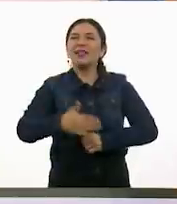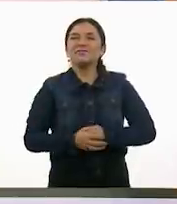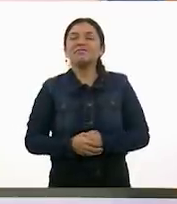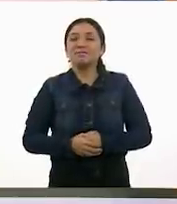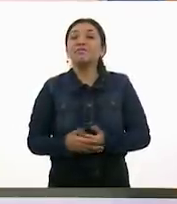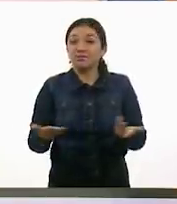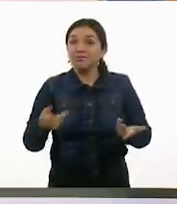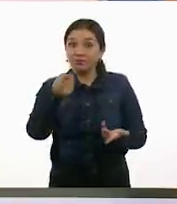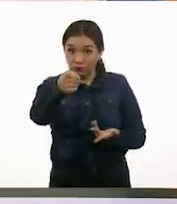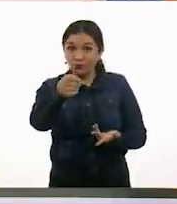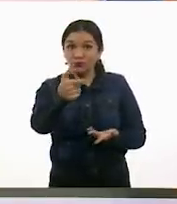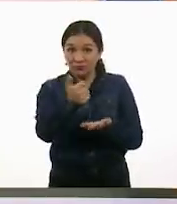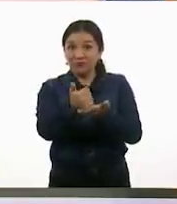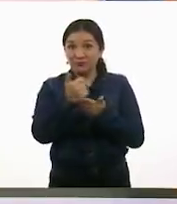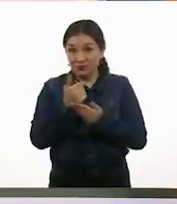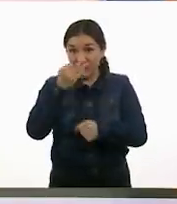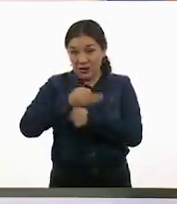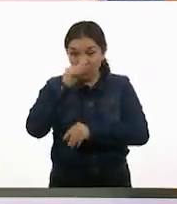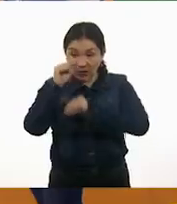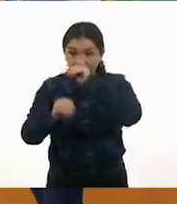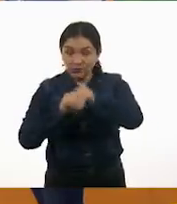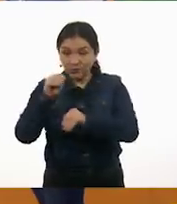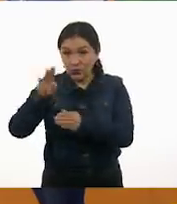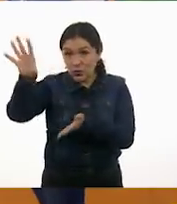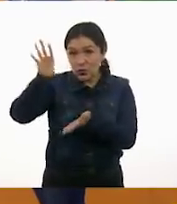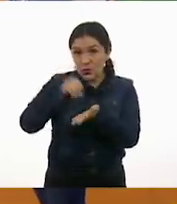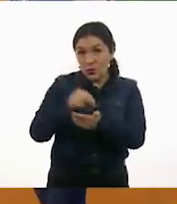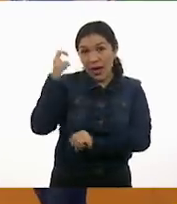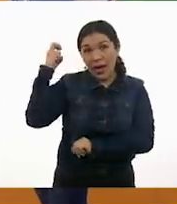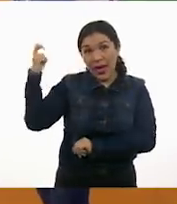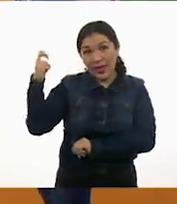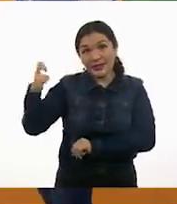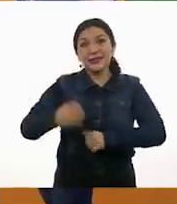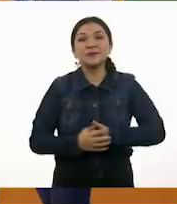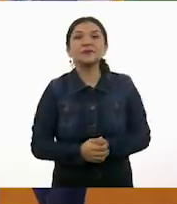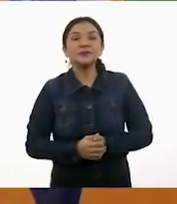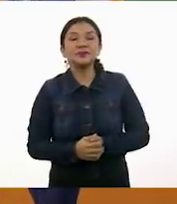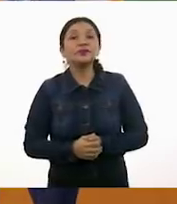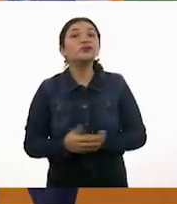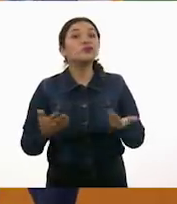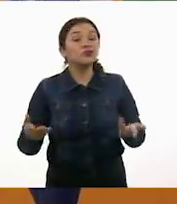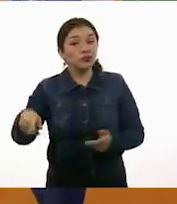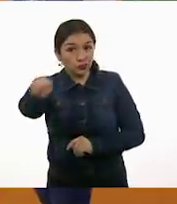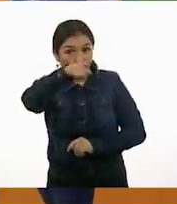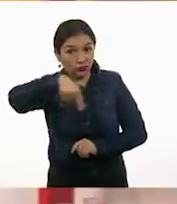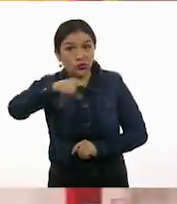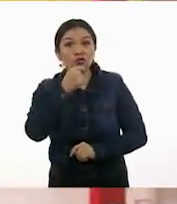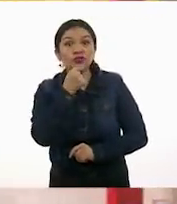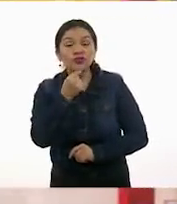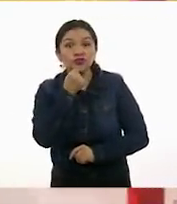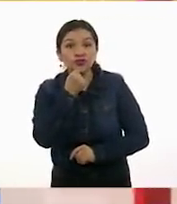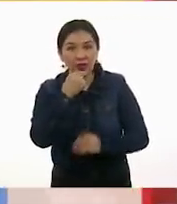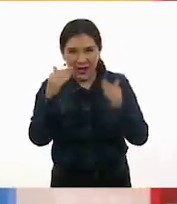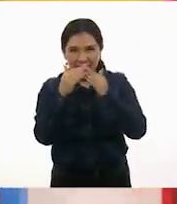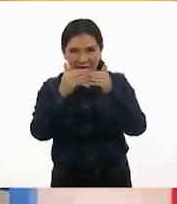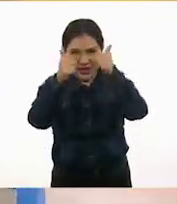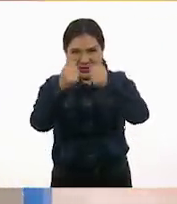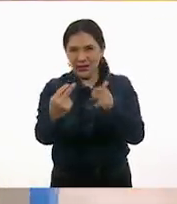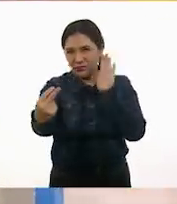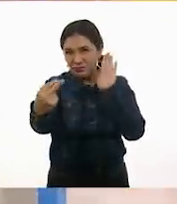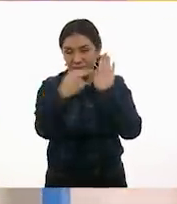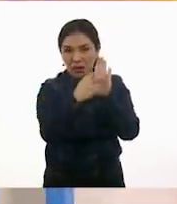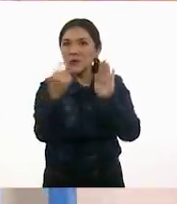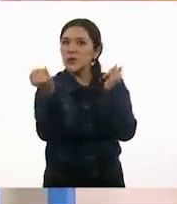Entonces, Alexia, ese es tu reto. Que tú formes ese otro barco. Y que nuestros niños y niñas allá en casa también lo